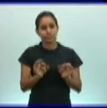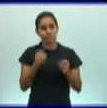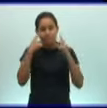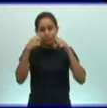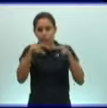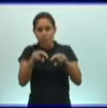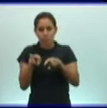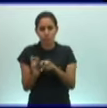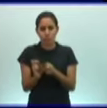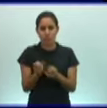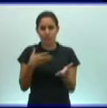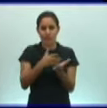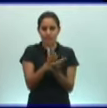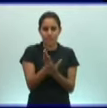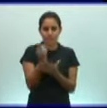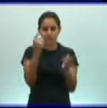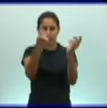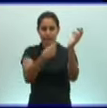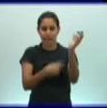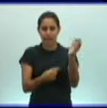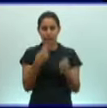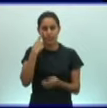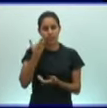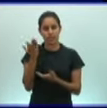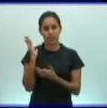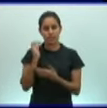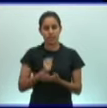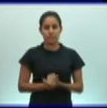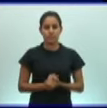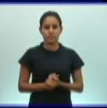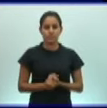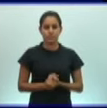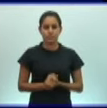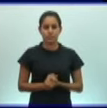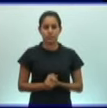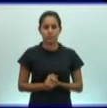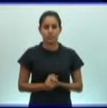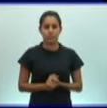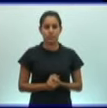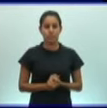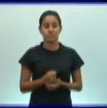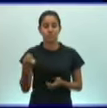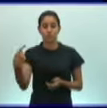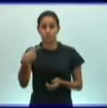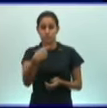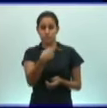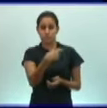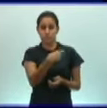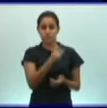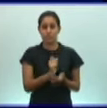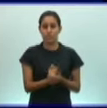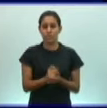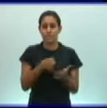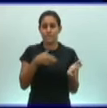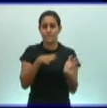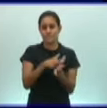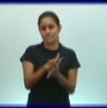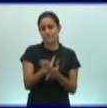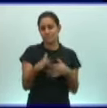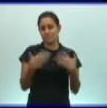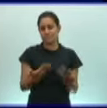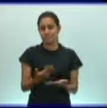las siguientes características. Los platos mintos son animales de simetría bilateral.